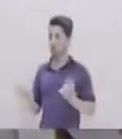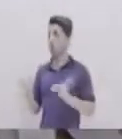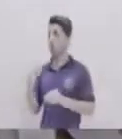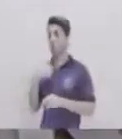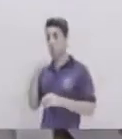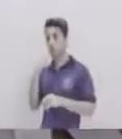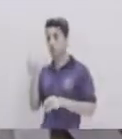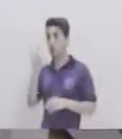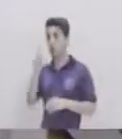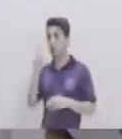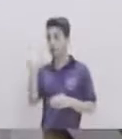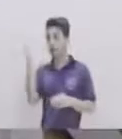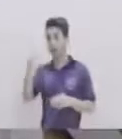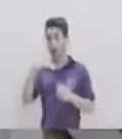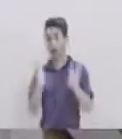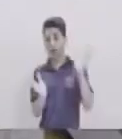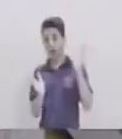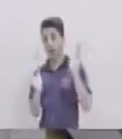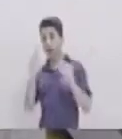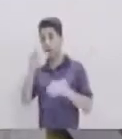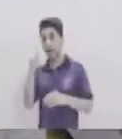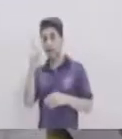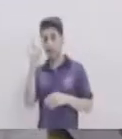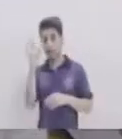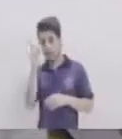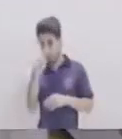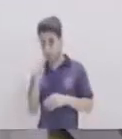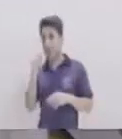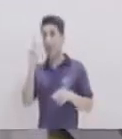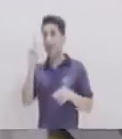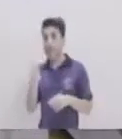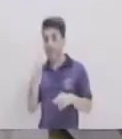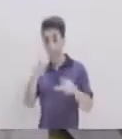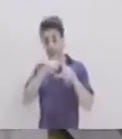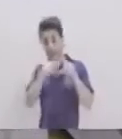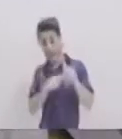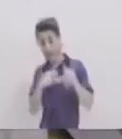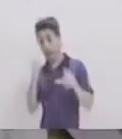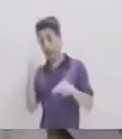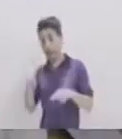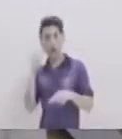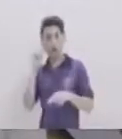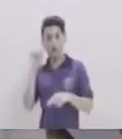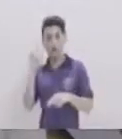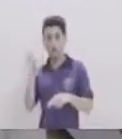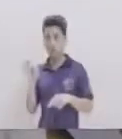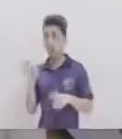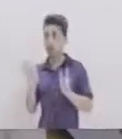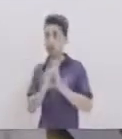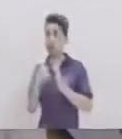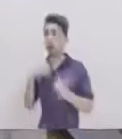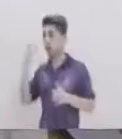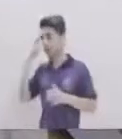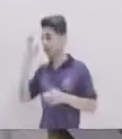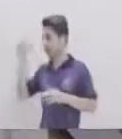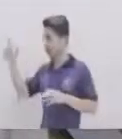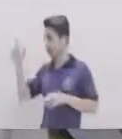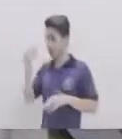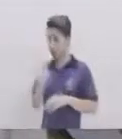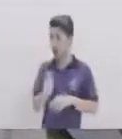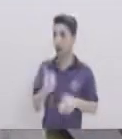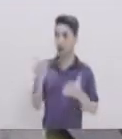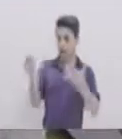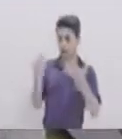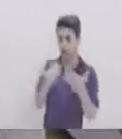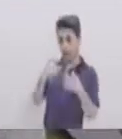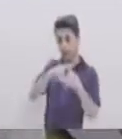conozcamos Dos lados Y el ángulo Comprendido Entre ellos Por ejemplo Si yo conozco El lado C Y el lado A El ángulo Que